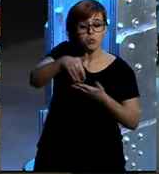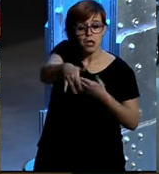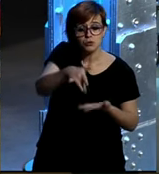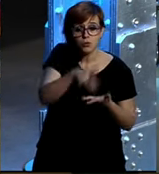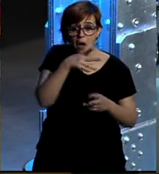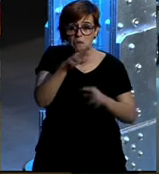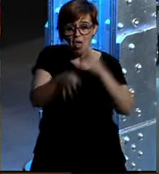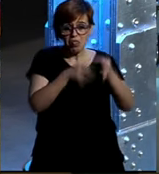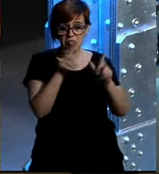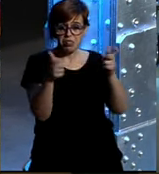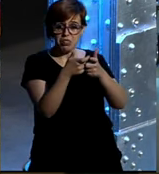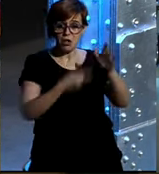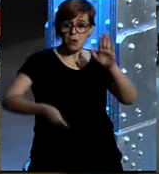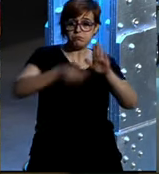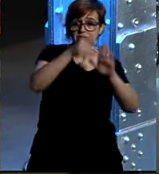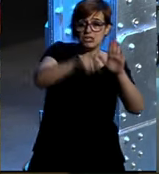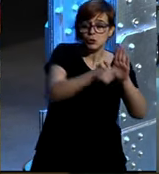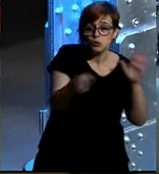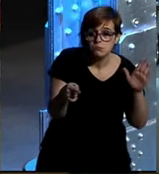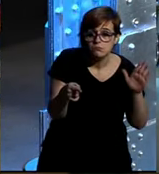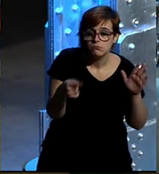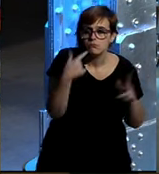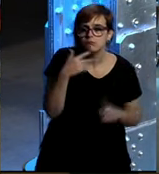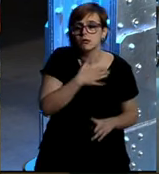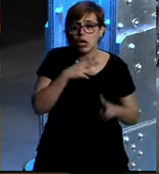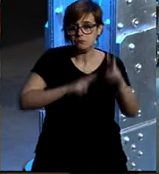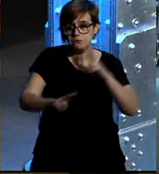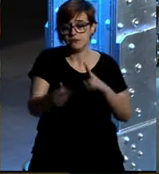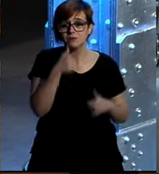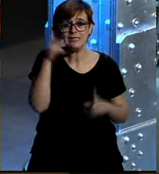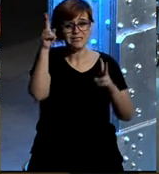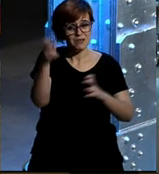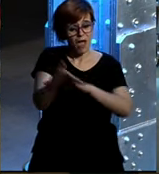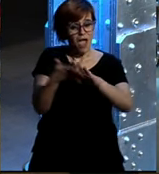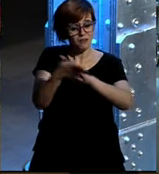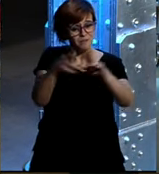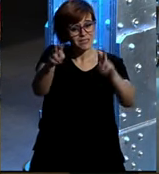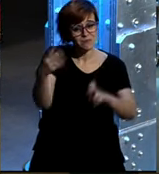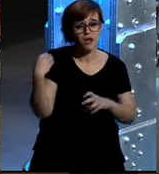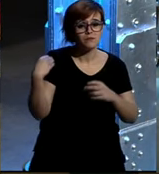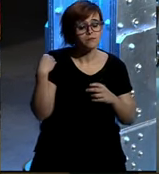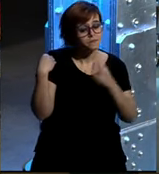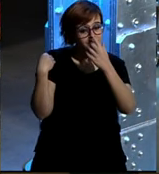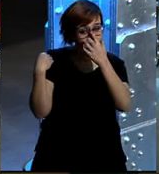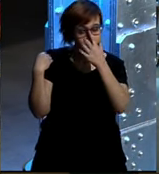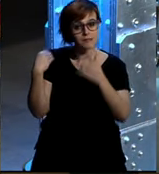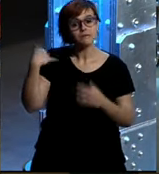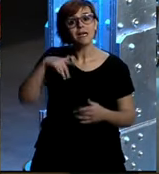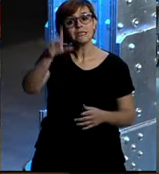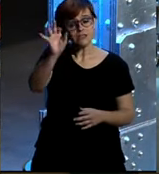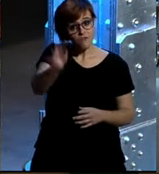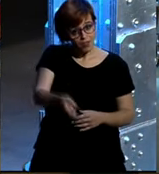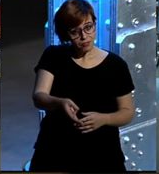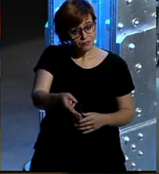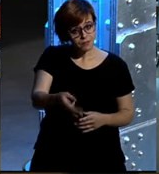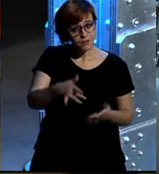no se lo puedo decir ahora mismo Juanma quería responder a lo que usted comenta en la pregunta en el comentario que ha realizado sí que es cierto